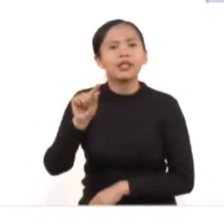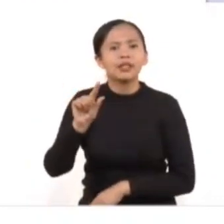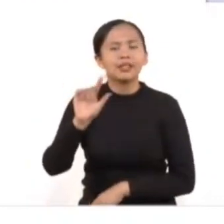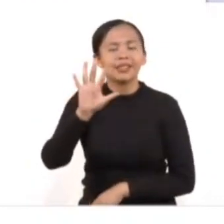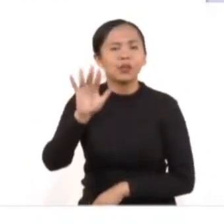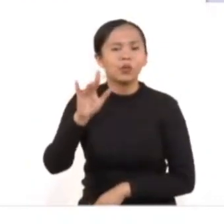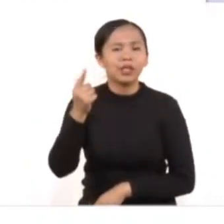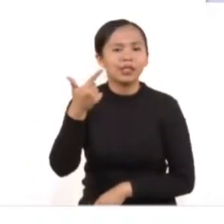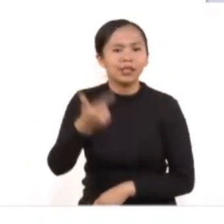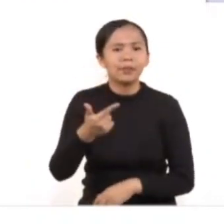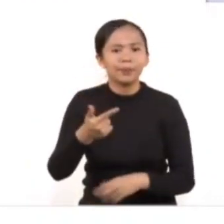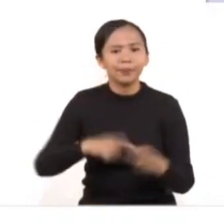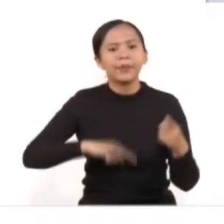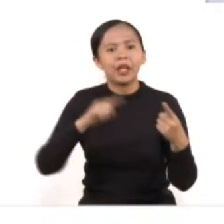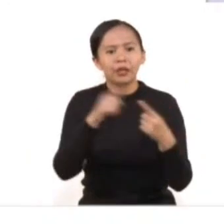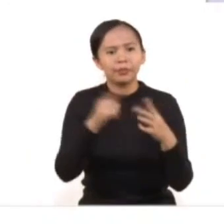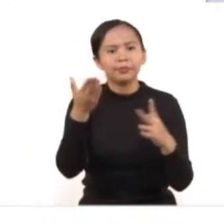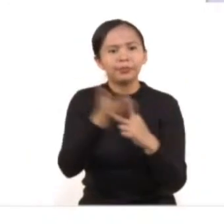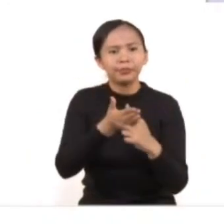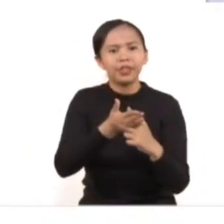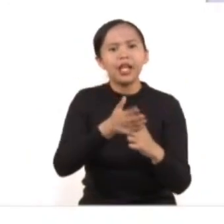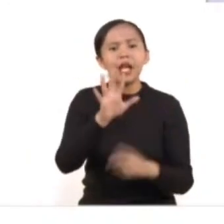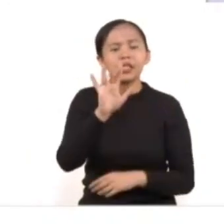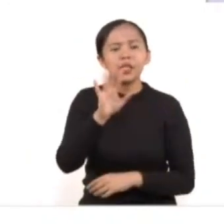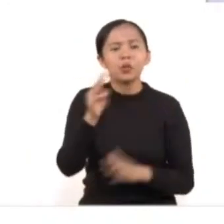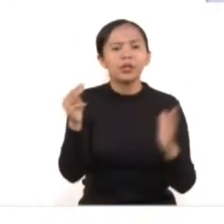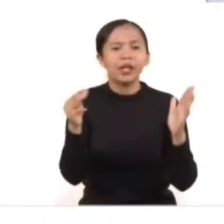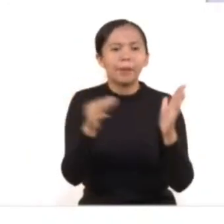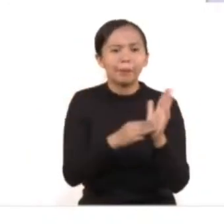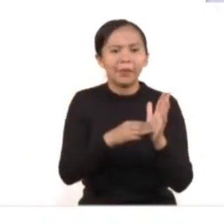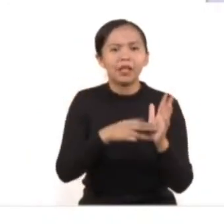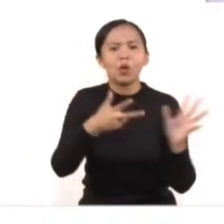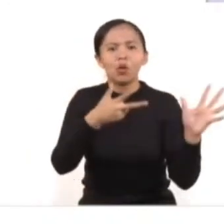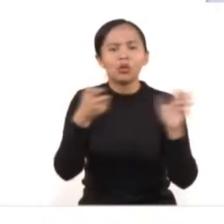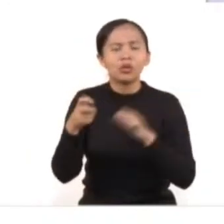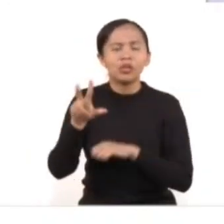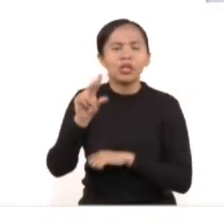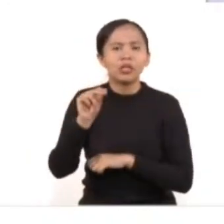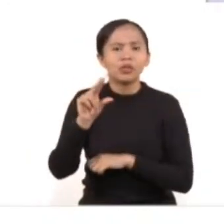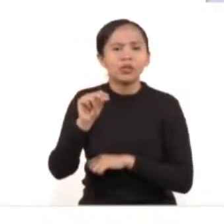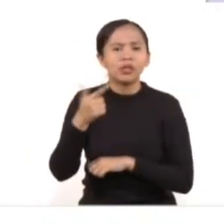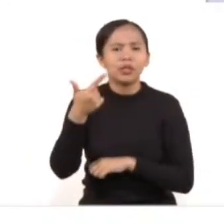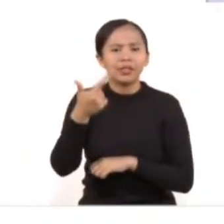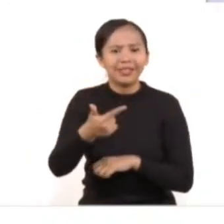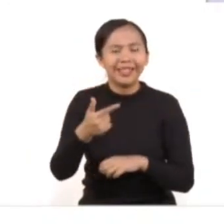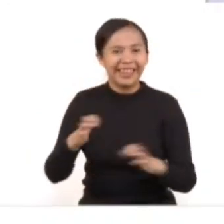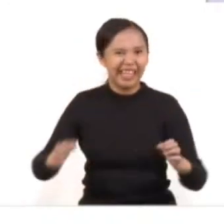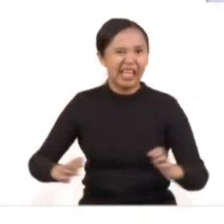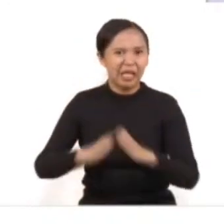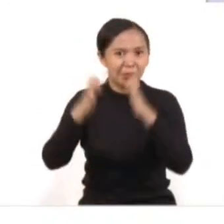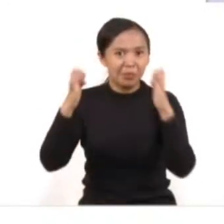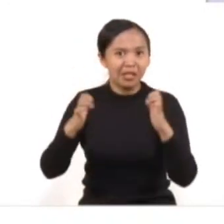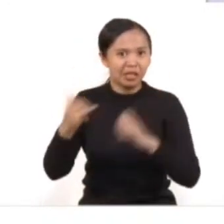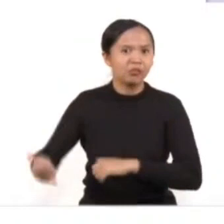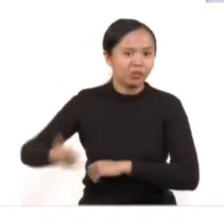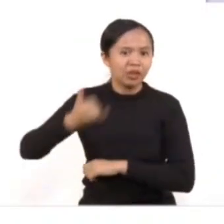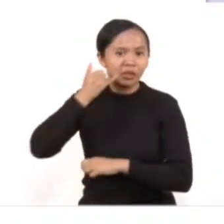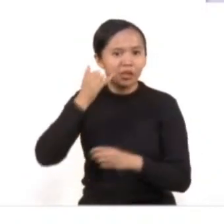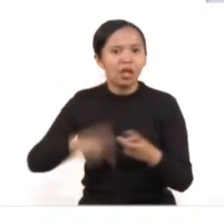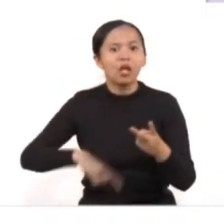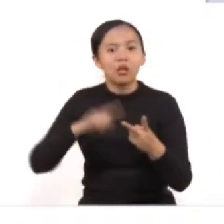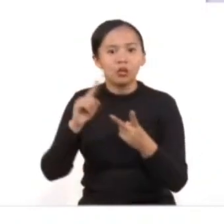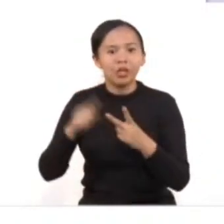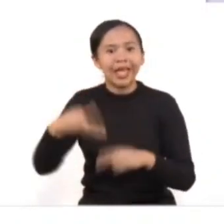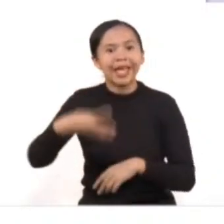cuales 50 mil 887 han sido llamadas de emergencia, 14 mil 670